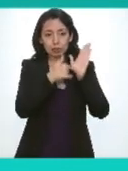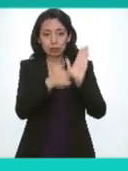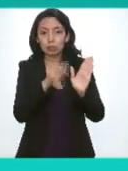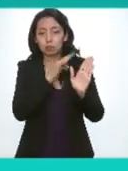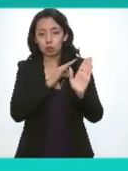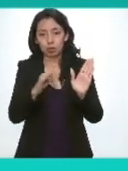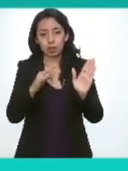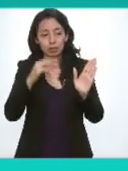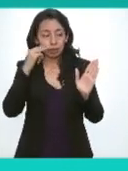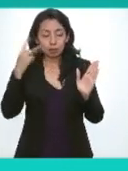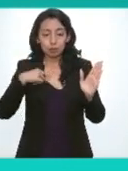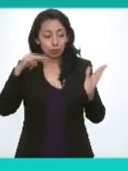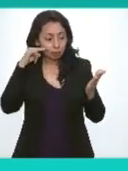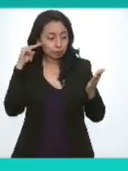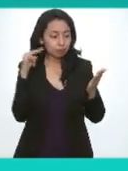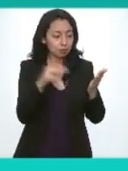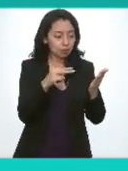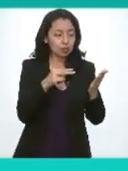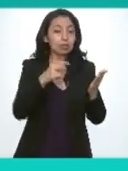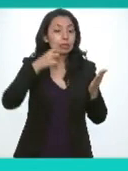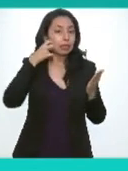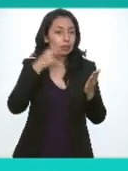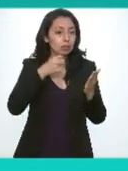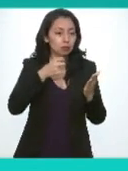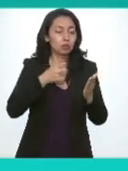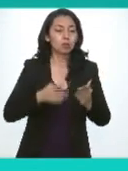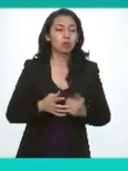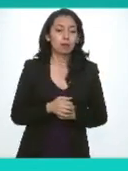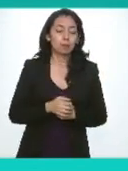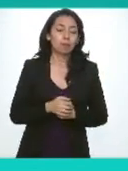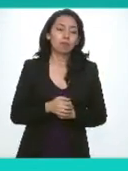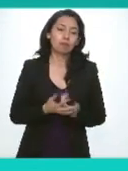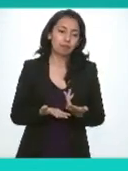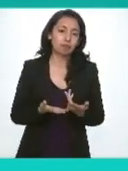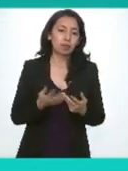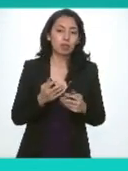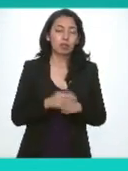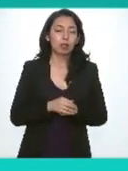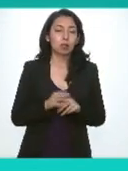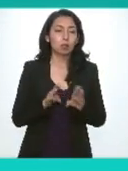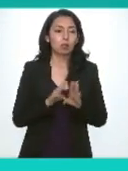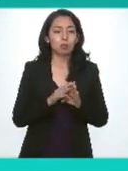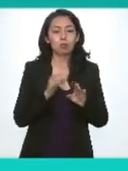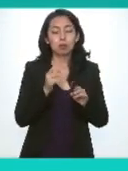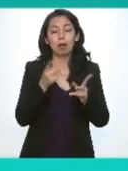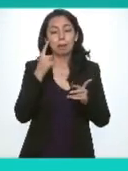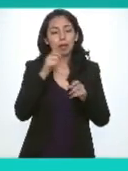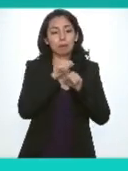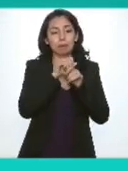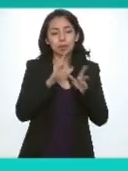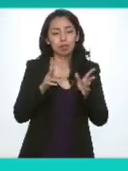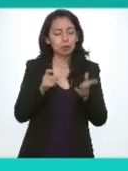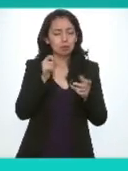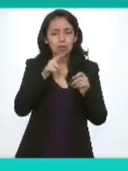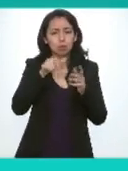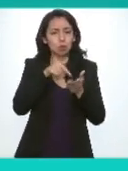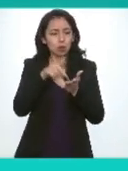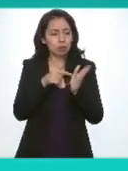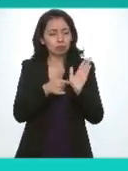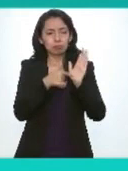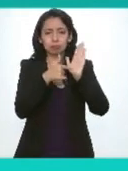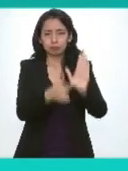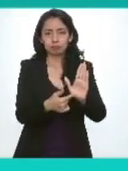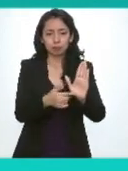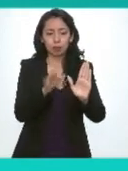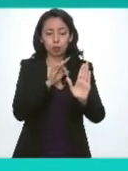que pueda tener una concentración a través justo de un mismo vehículo de difusión de tal manera que